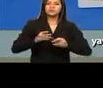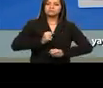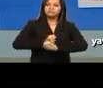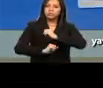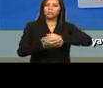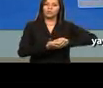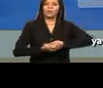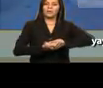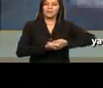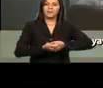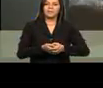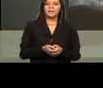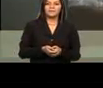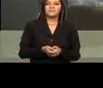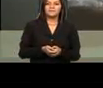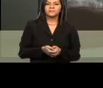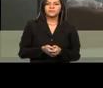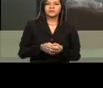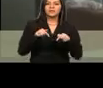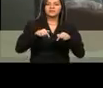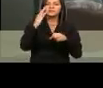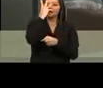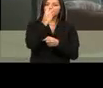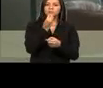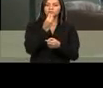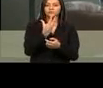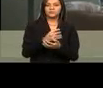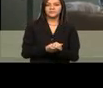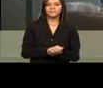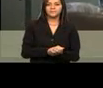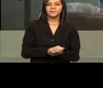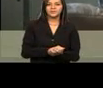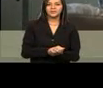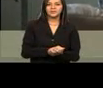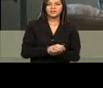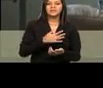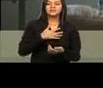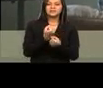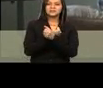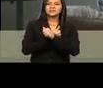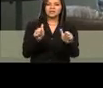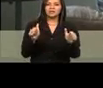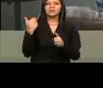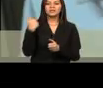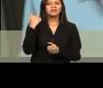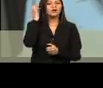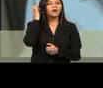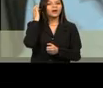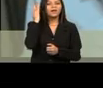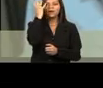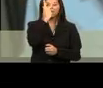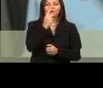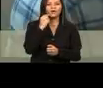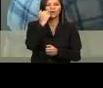su hijo o hija. Está hermoso, está sanito, y tiene la orejita derecha